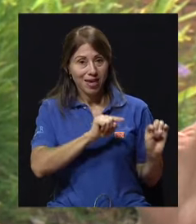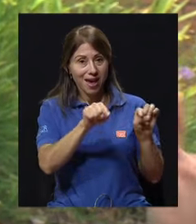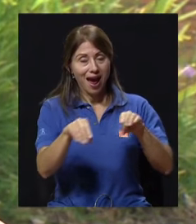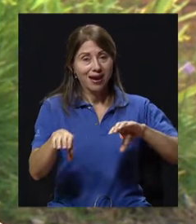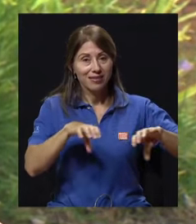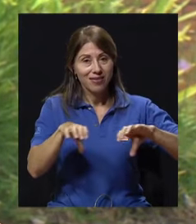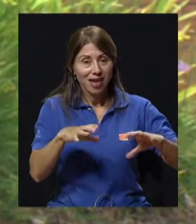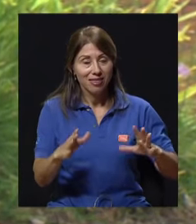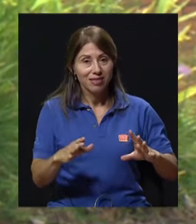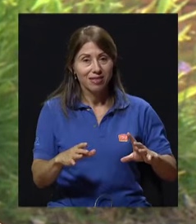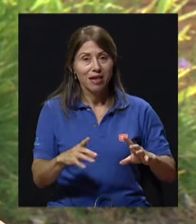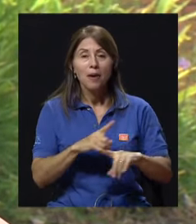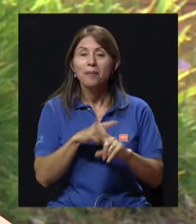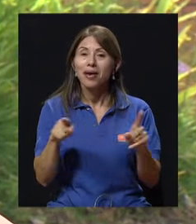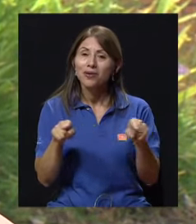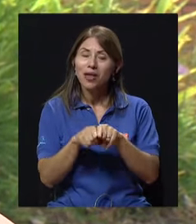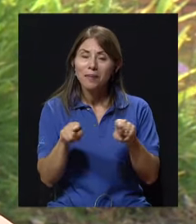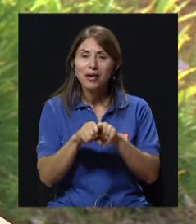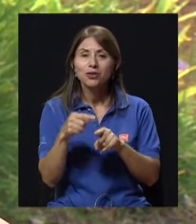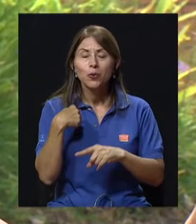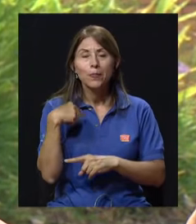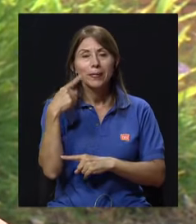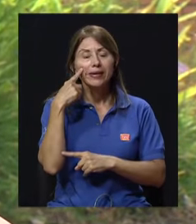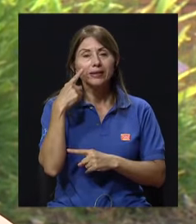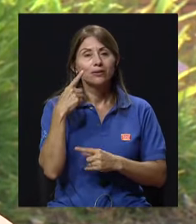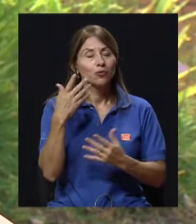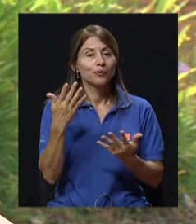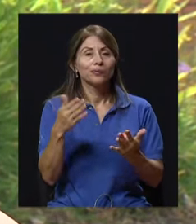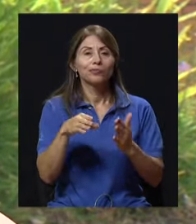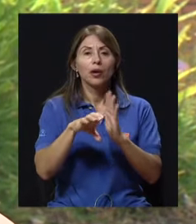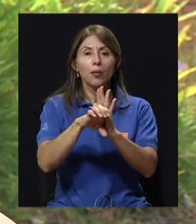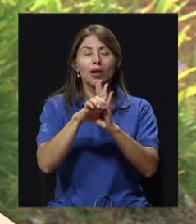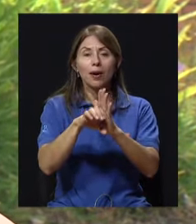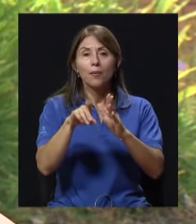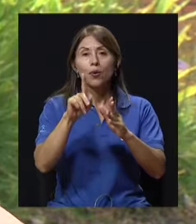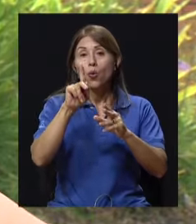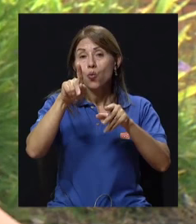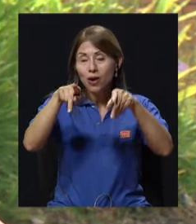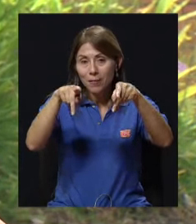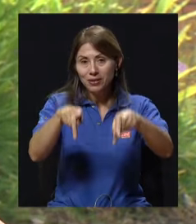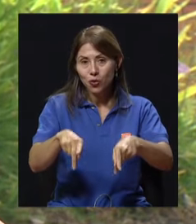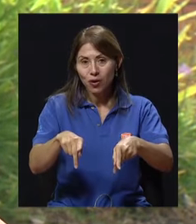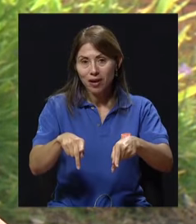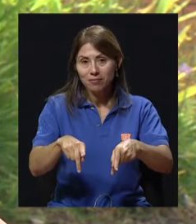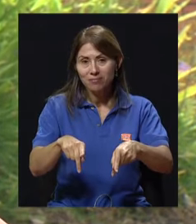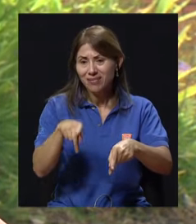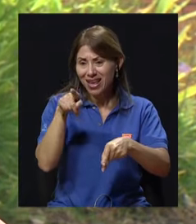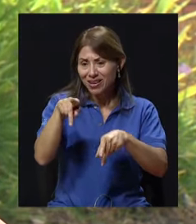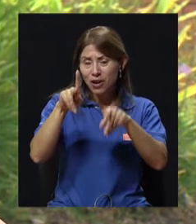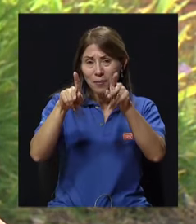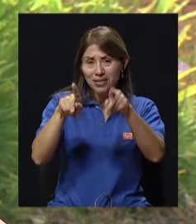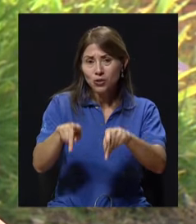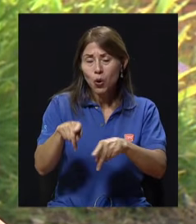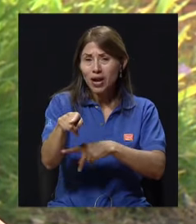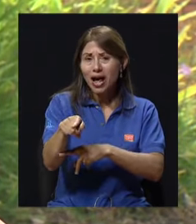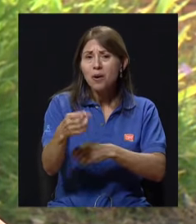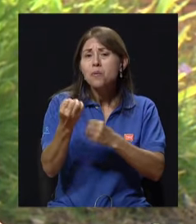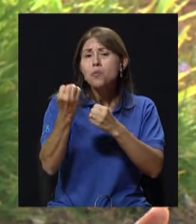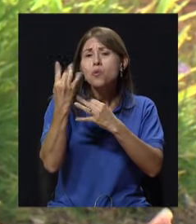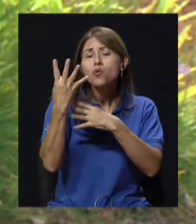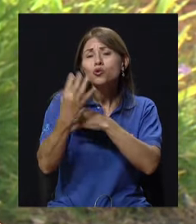es bueno también. Por ejemplo, una persona que tenía años de hacer